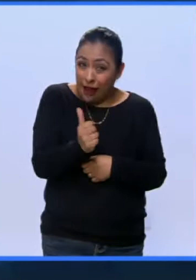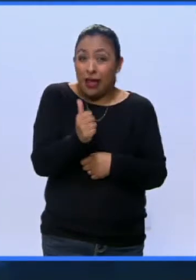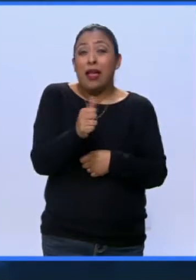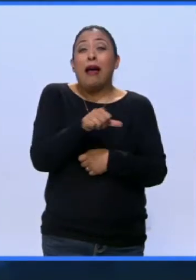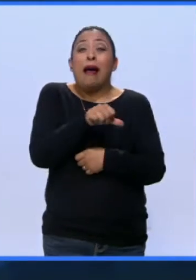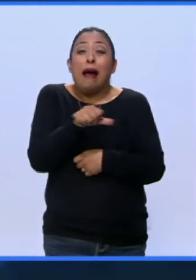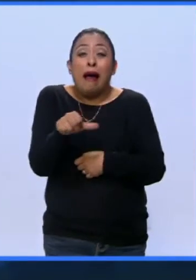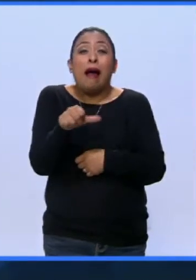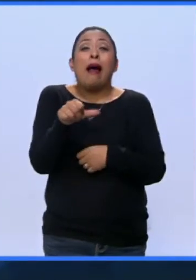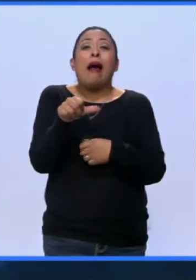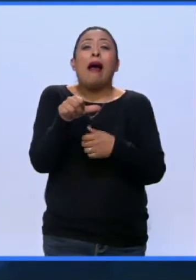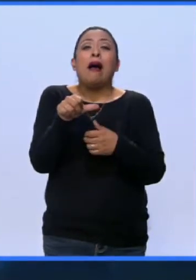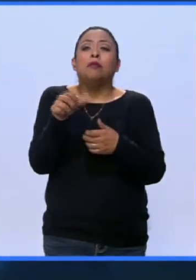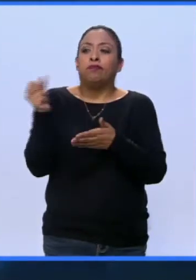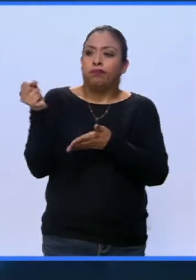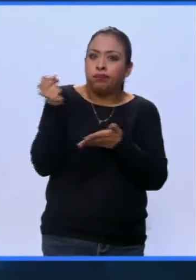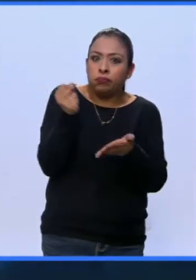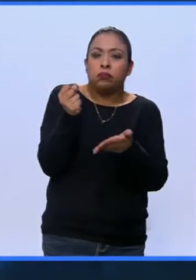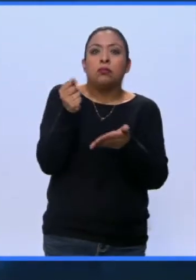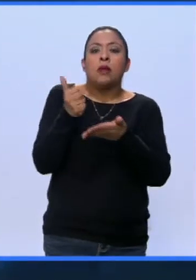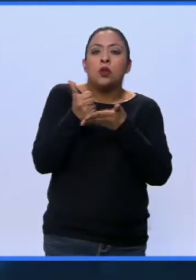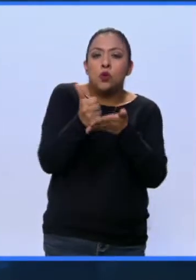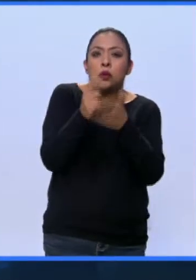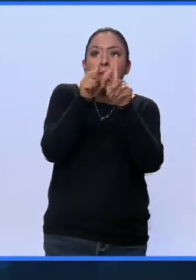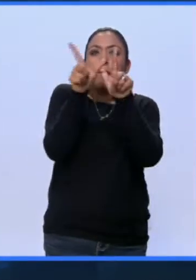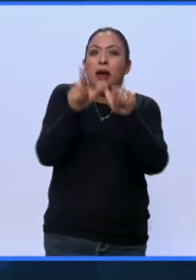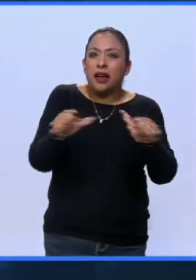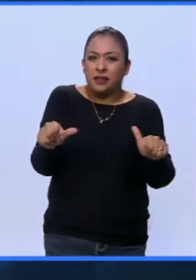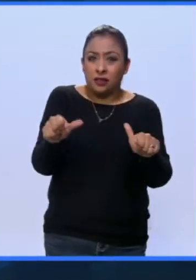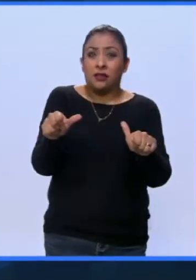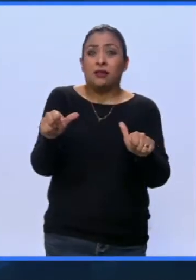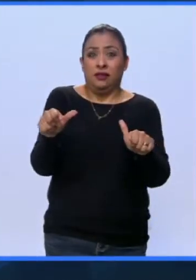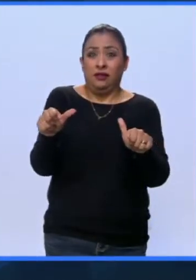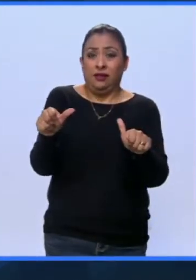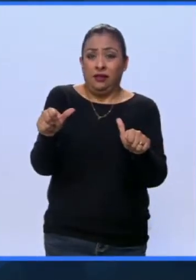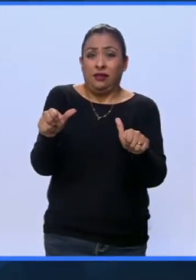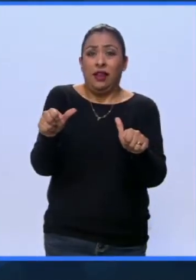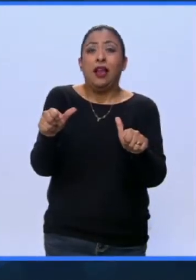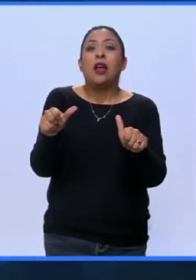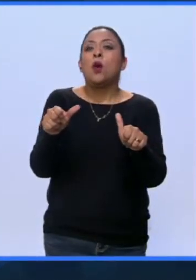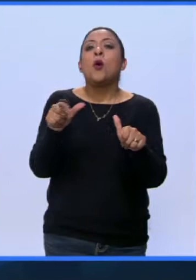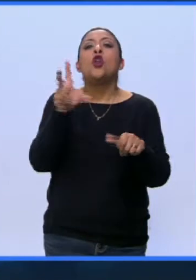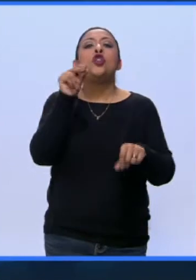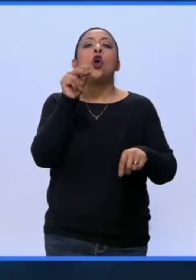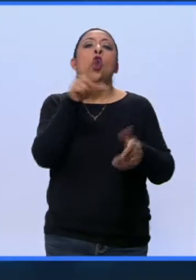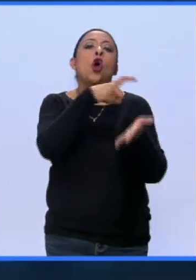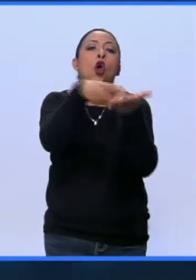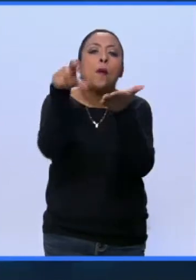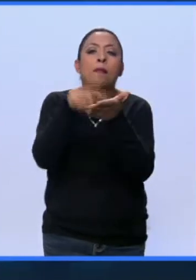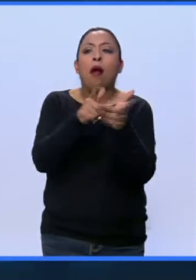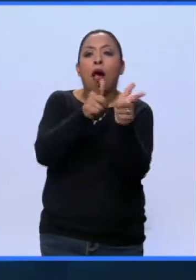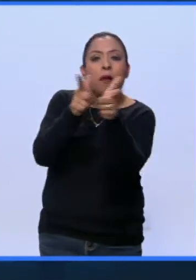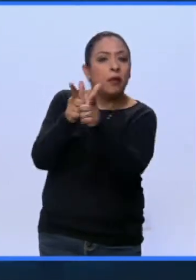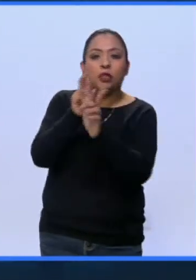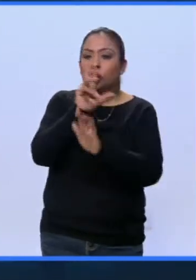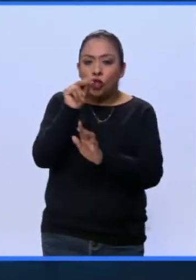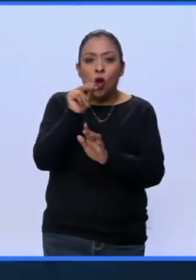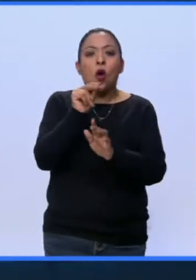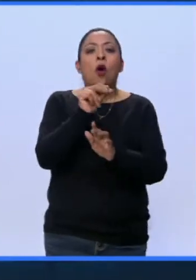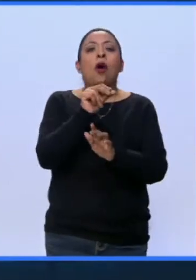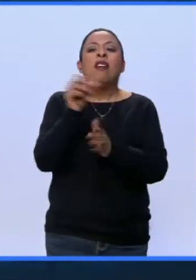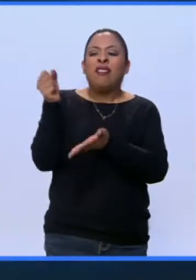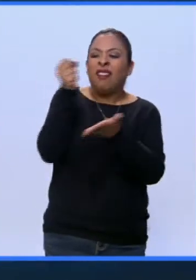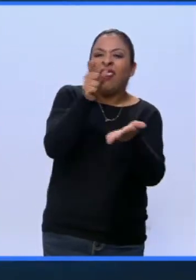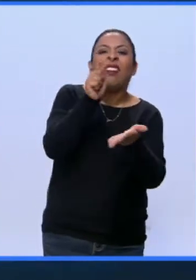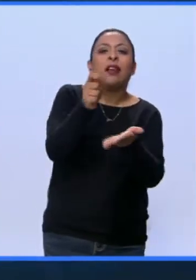invertir en su paz, o sea, la inversión no en las armas, sino la inversión en la educación,